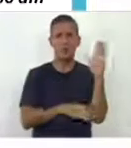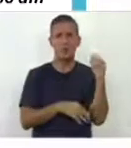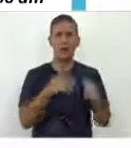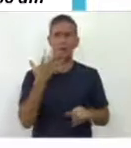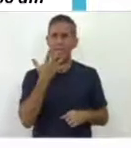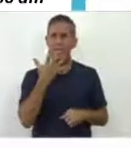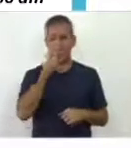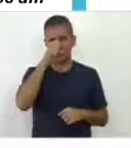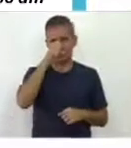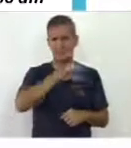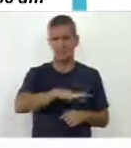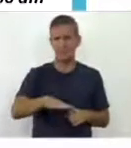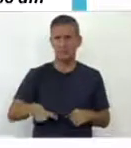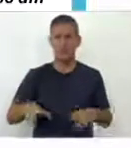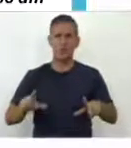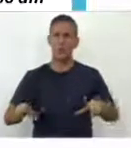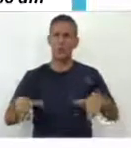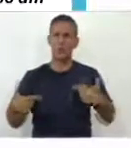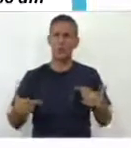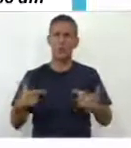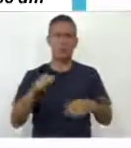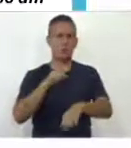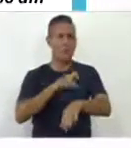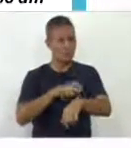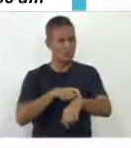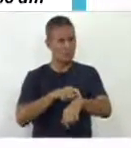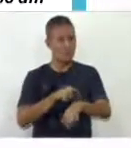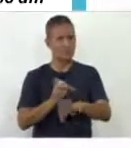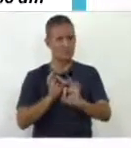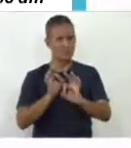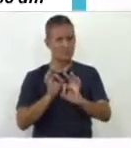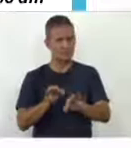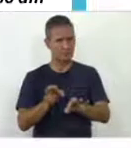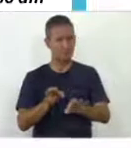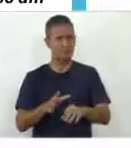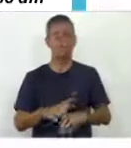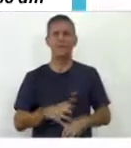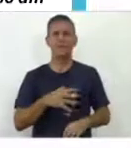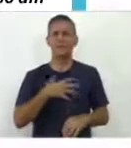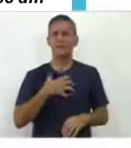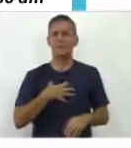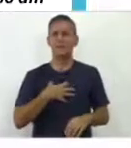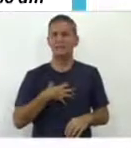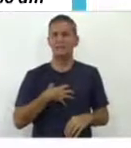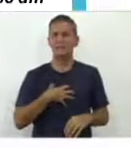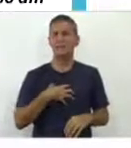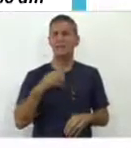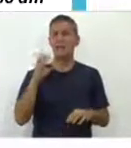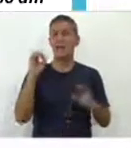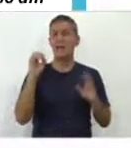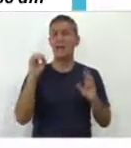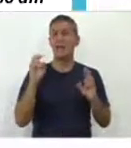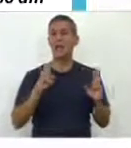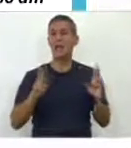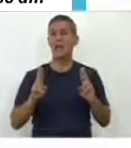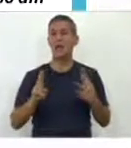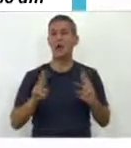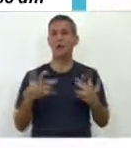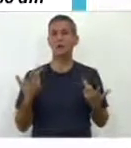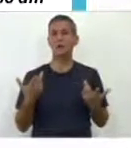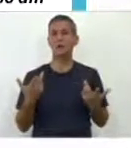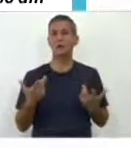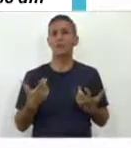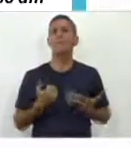eso ahí aparece, cumplen con el tiempo establecido, tienen la orientación que necesitamos para